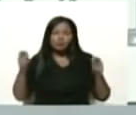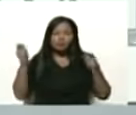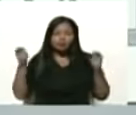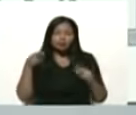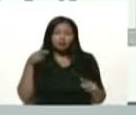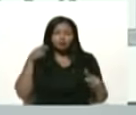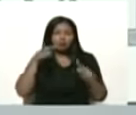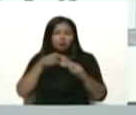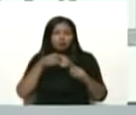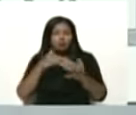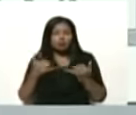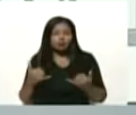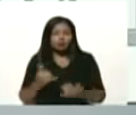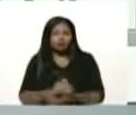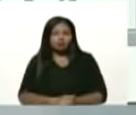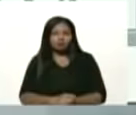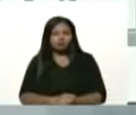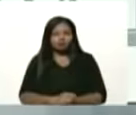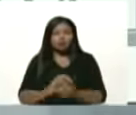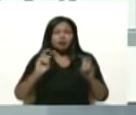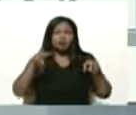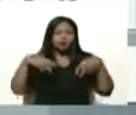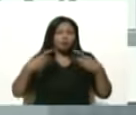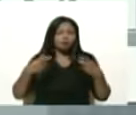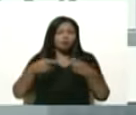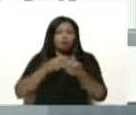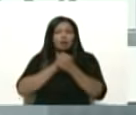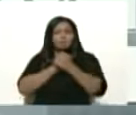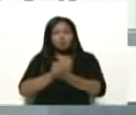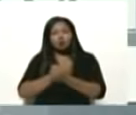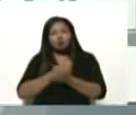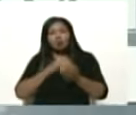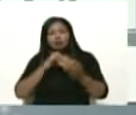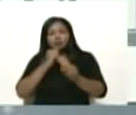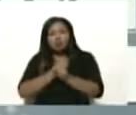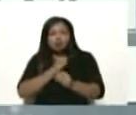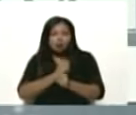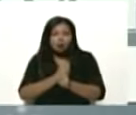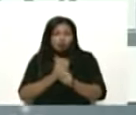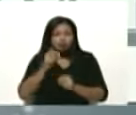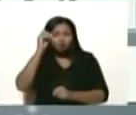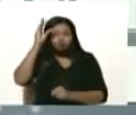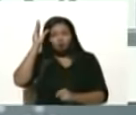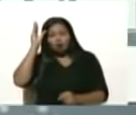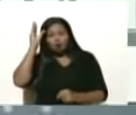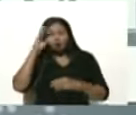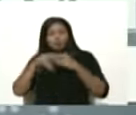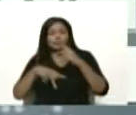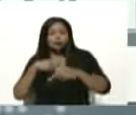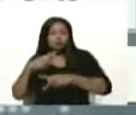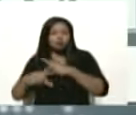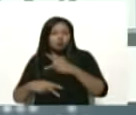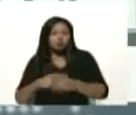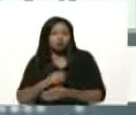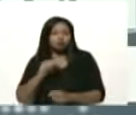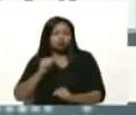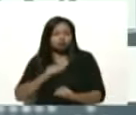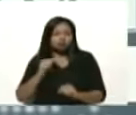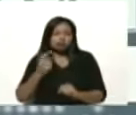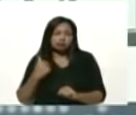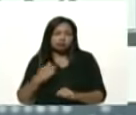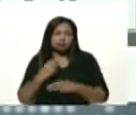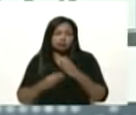vamos renovando el amor, el trabajo y la capacidad de producción, sin lugar a duda,